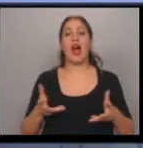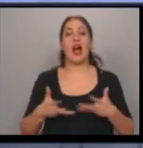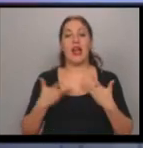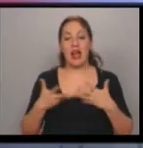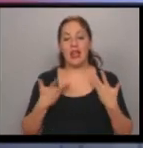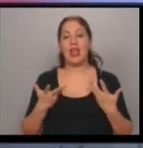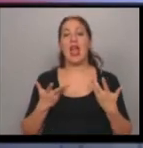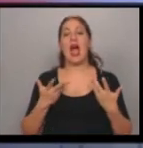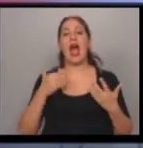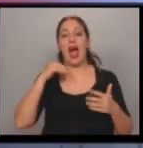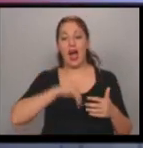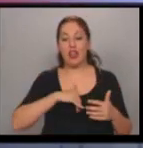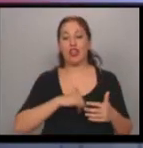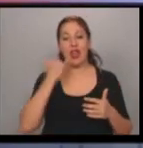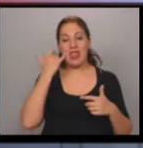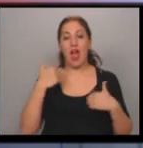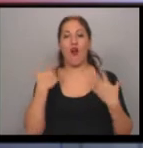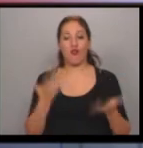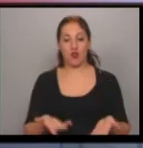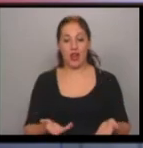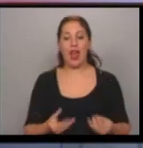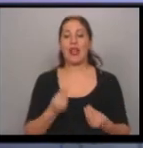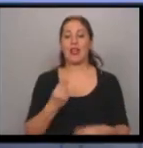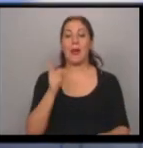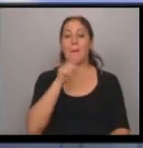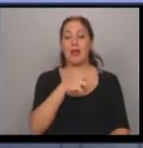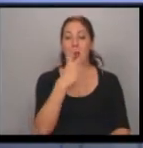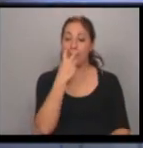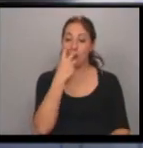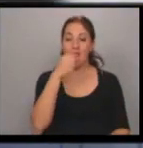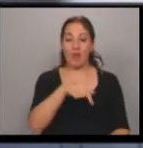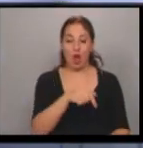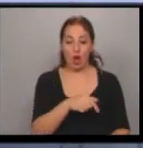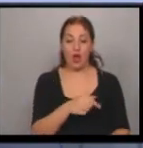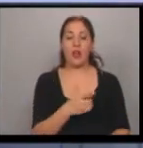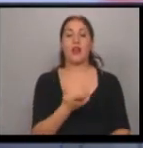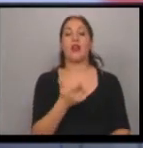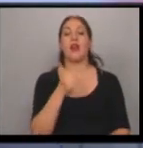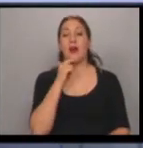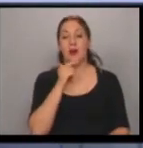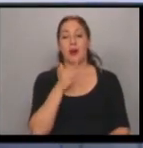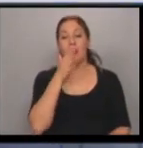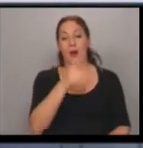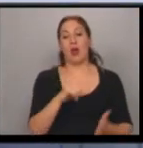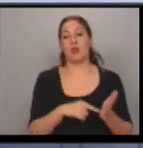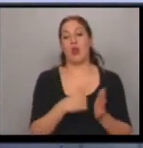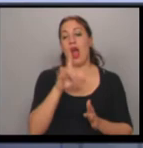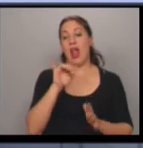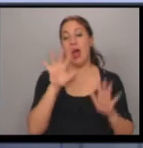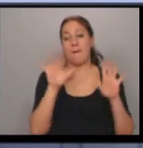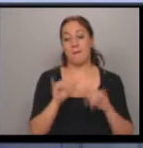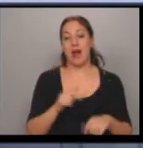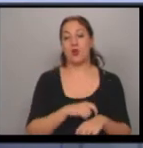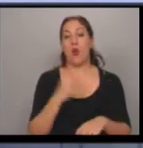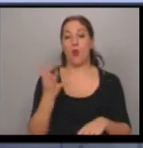hacia adentro y hacia afuera. ¿Qué va a pasar en Bolivia a partir de hoy? Bueno, como les decía, va a estar en La Paz. Va a estar cuatro horas. Va a estar primero